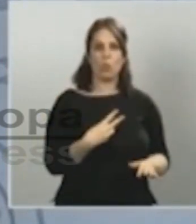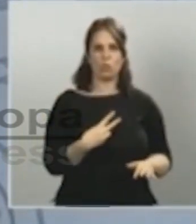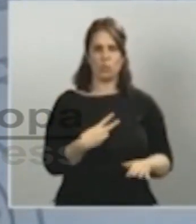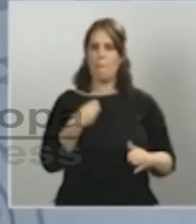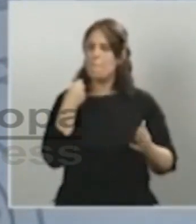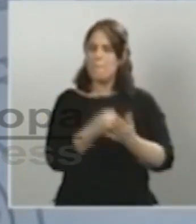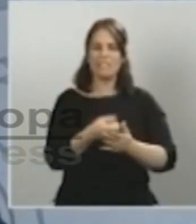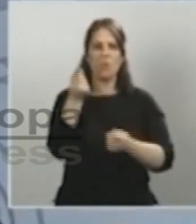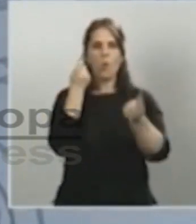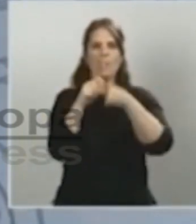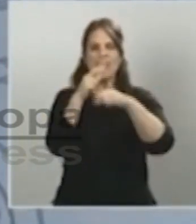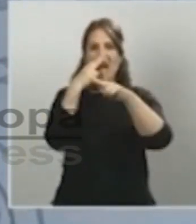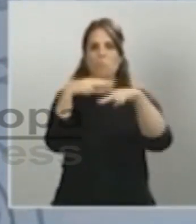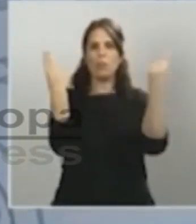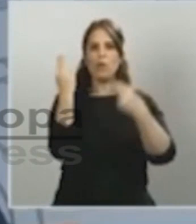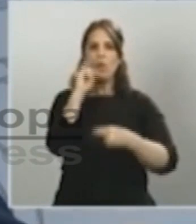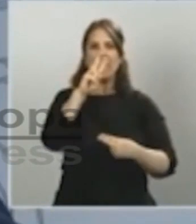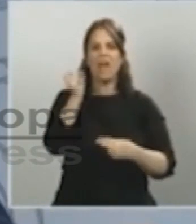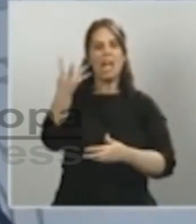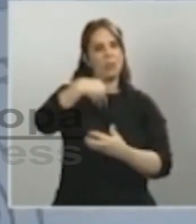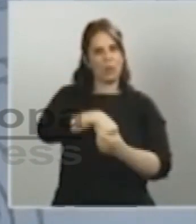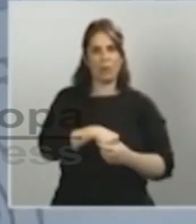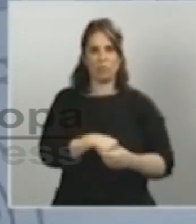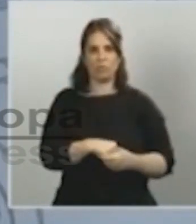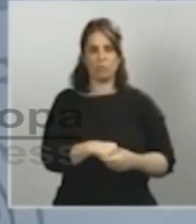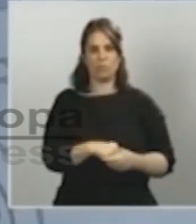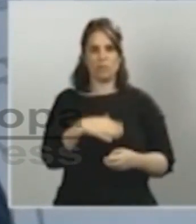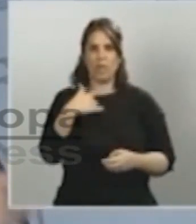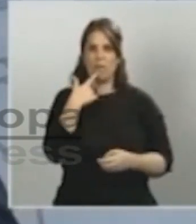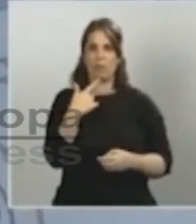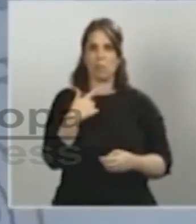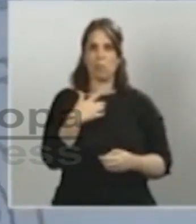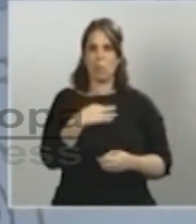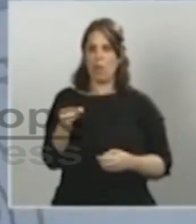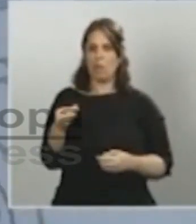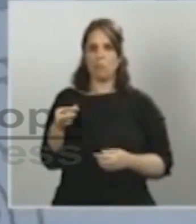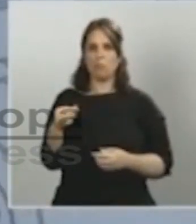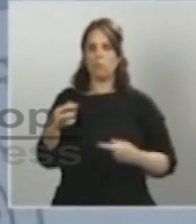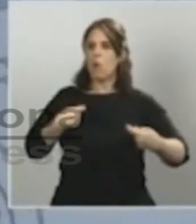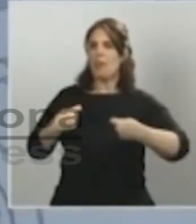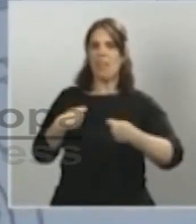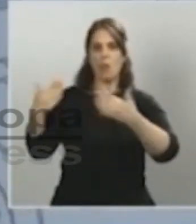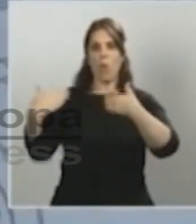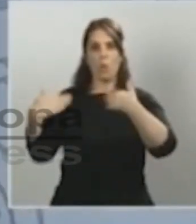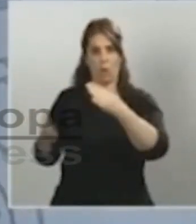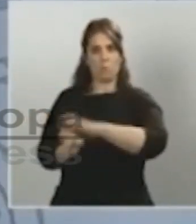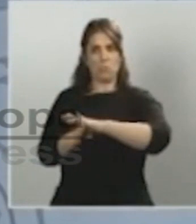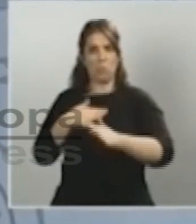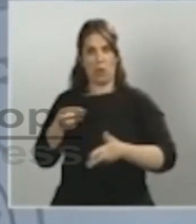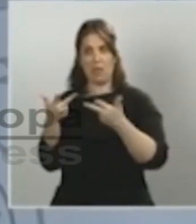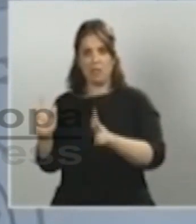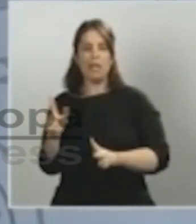iba incurrido é un precio que permite que funcionen os canales comerciales de abastecimiento e que evita a noso entender abusos de precios